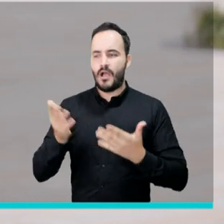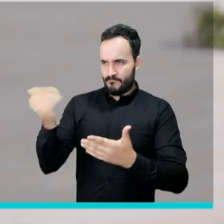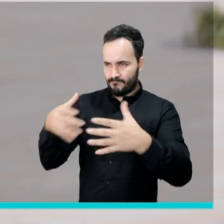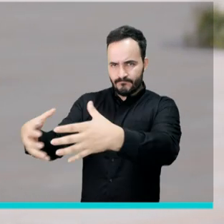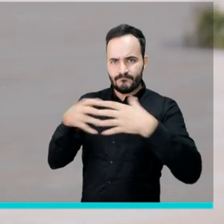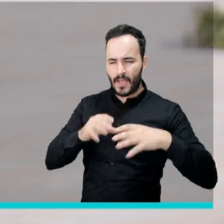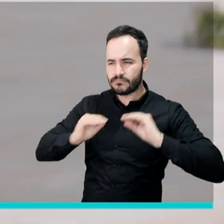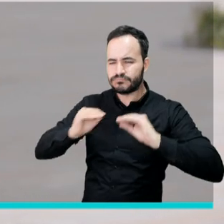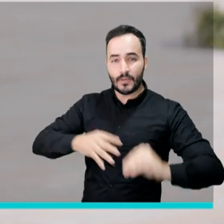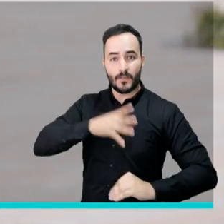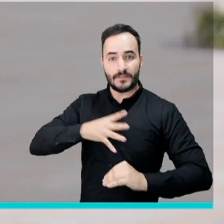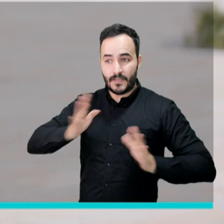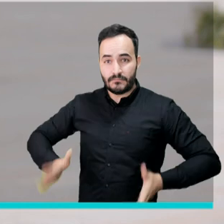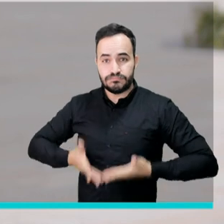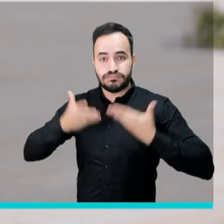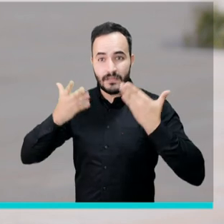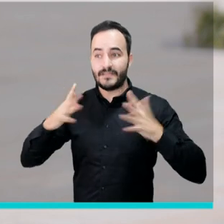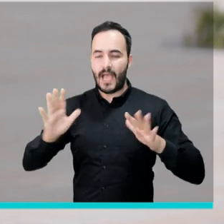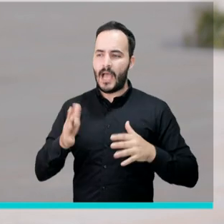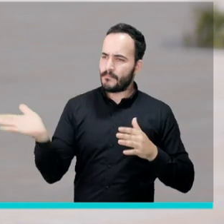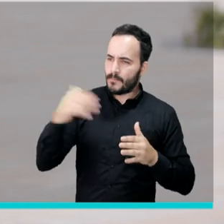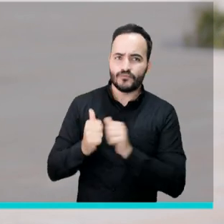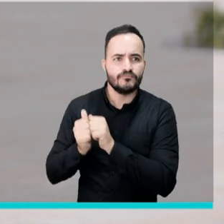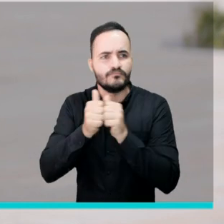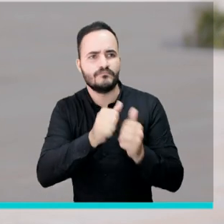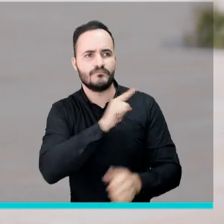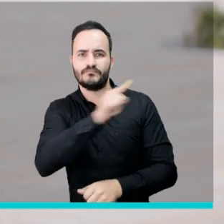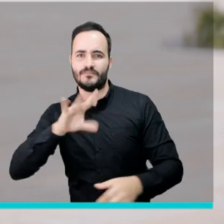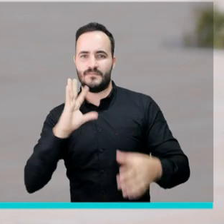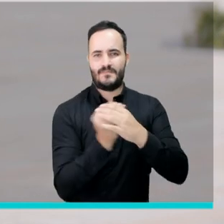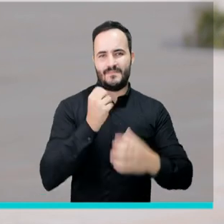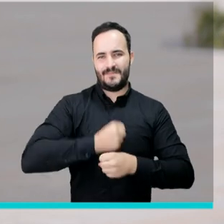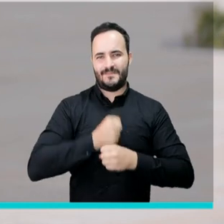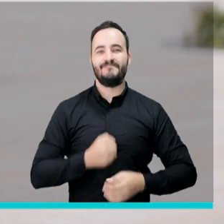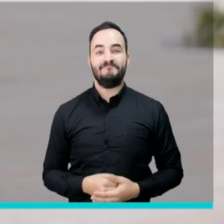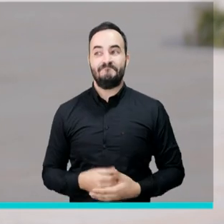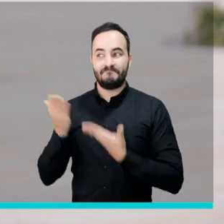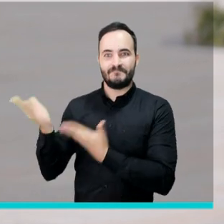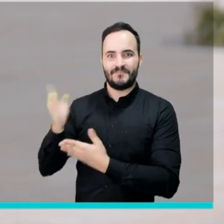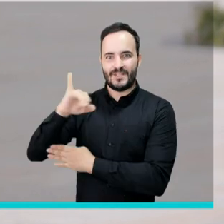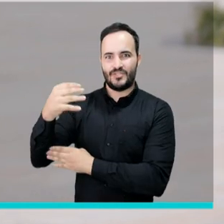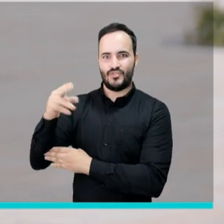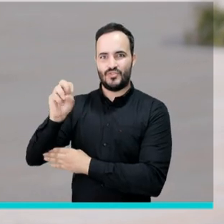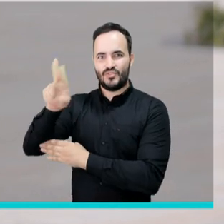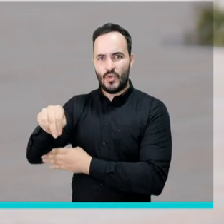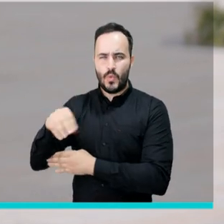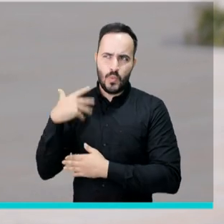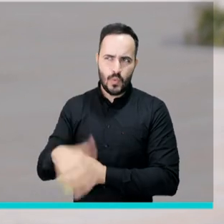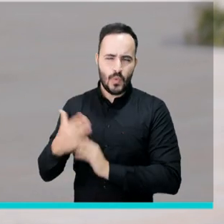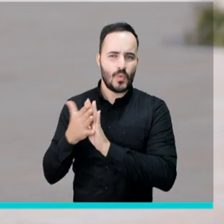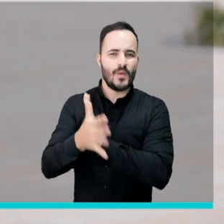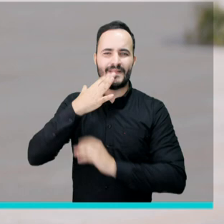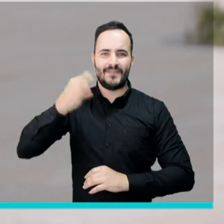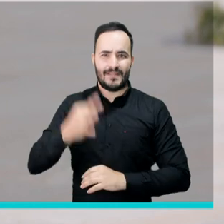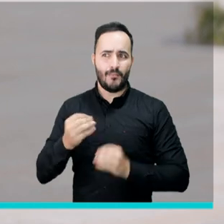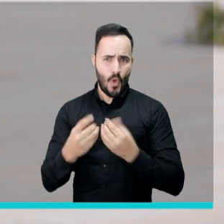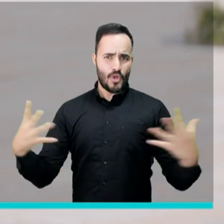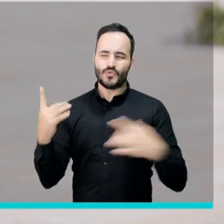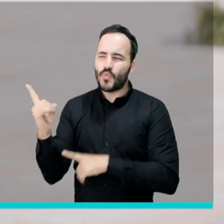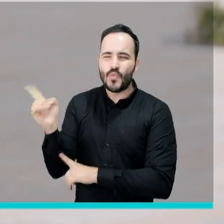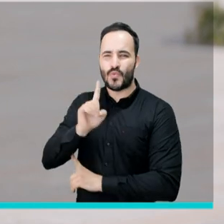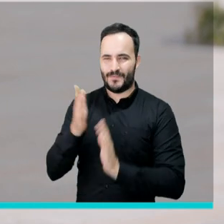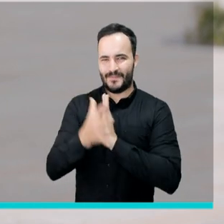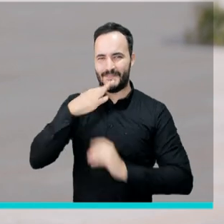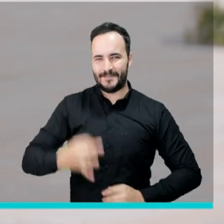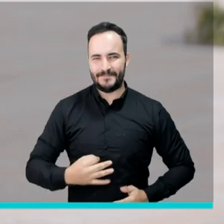capacitándolos en diferentes competencias y luego acompañándolos para vincularse a la vida laboral. John Dayro Jaramillo es uno de esos 200 beneficiarios